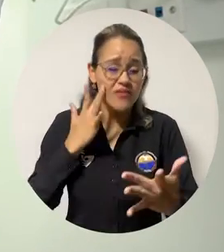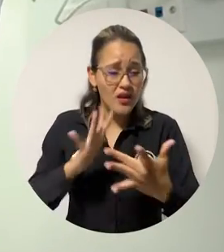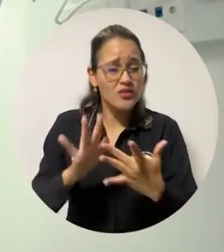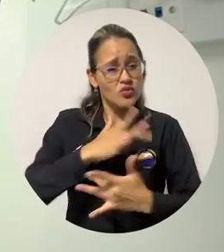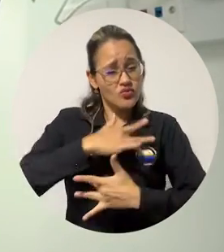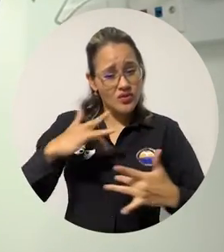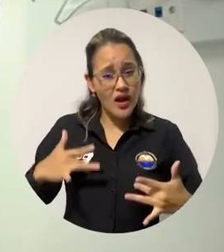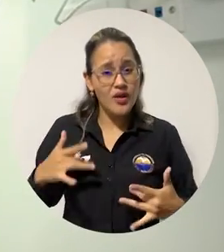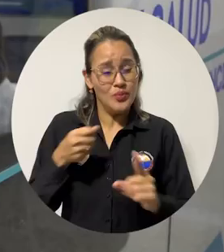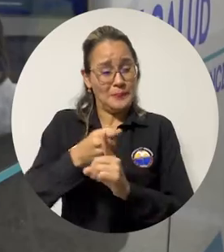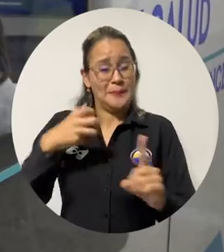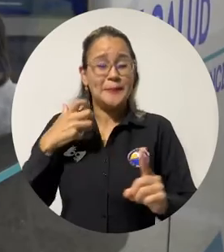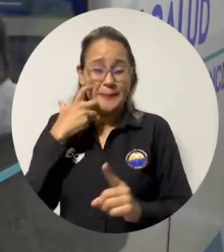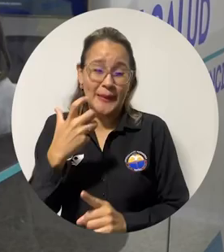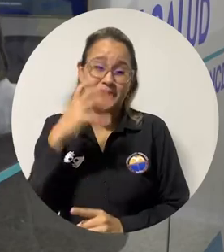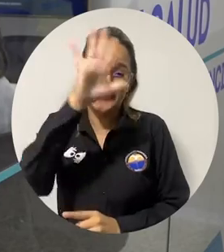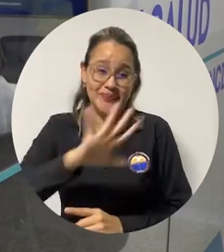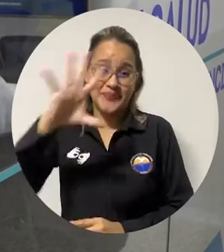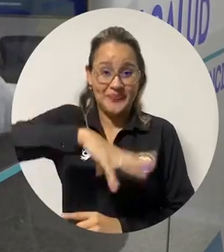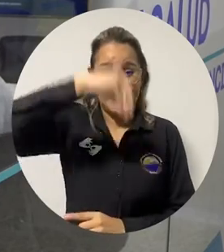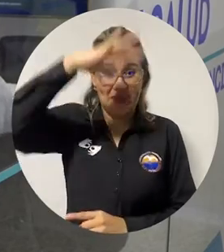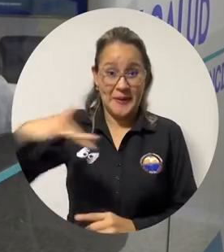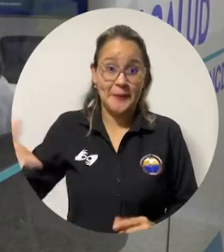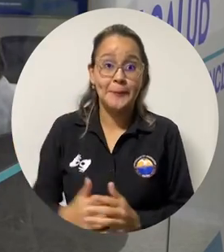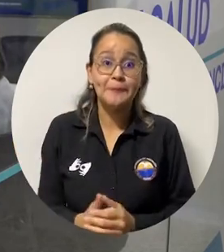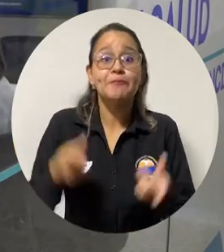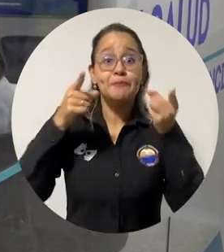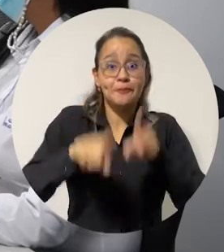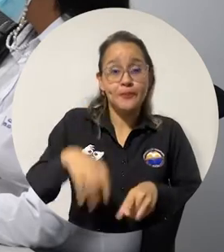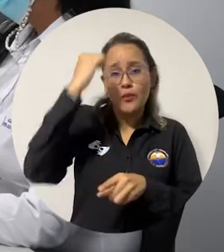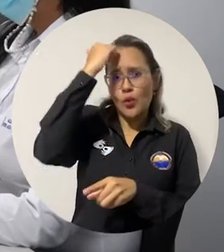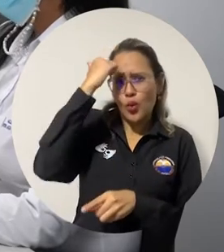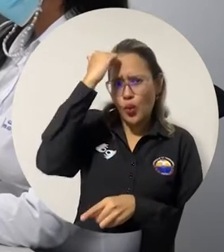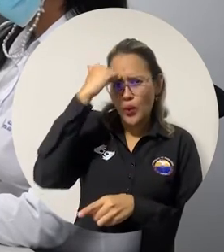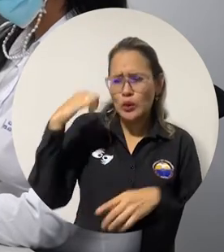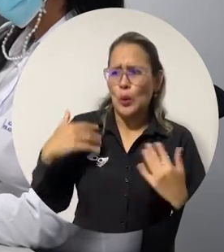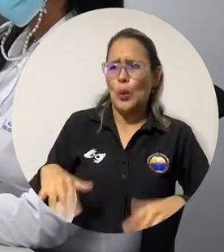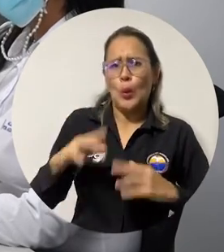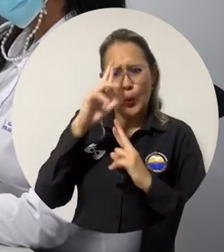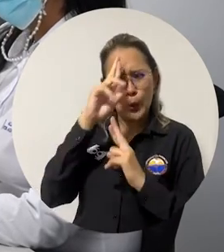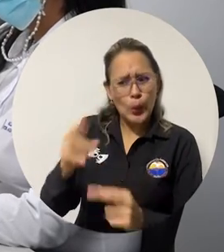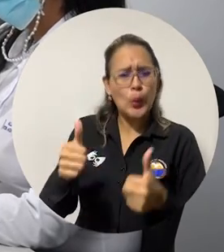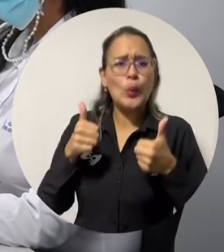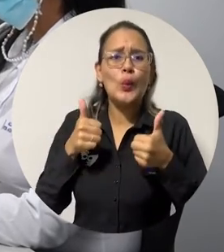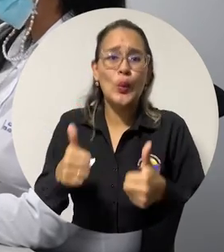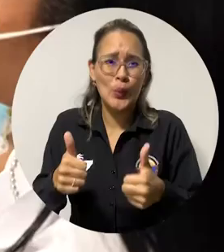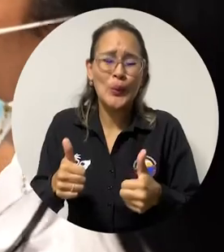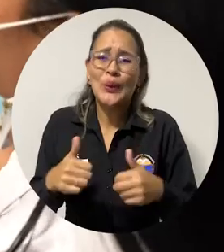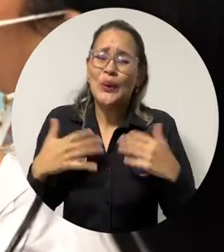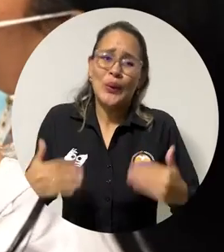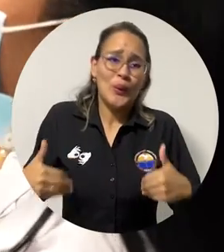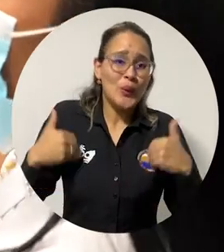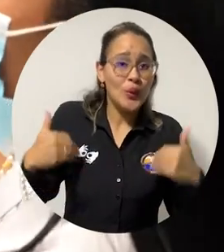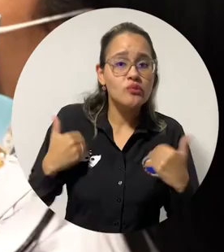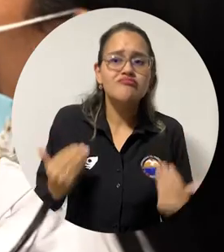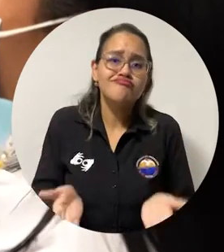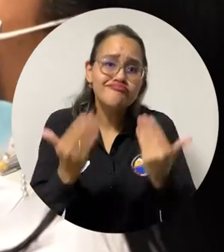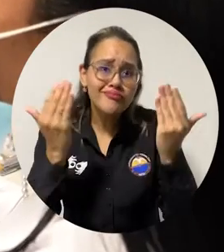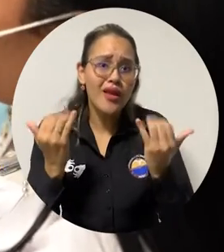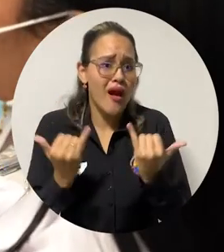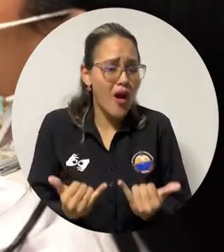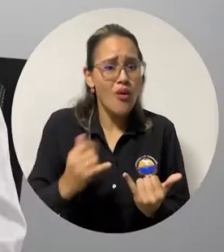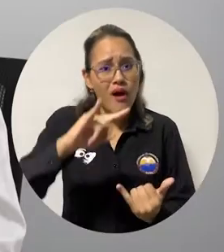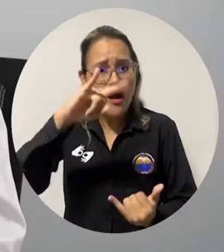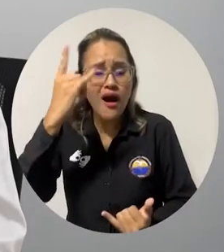problemas de salud de la región. Los docentes resaltan la entrega del Centro de Innovación y Transferencia en Salud de Unimagdalena porque ahora cuentan con